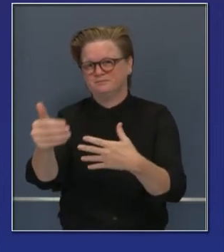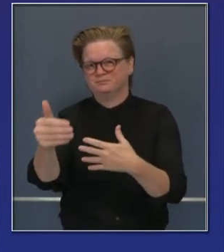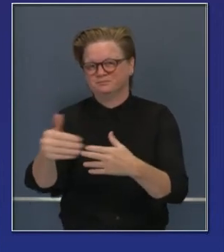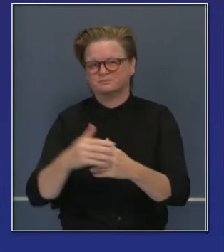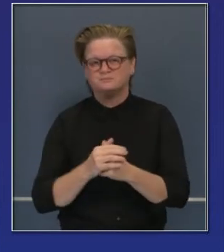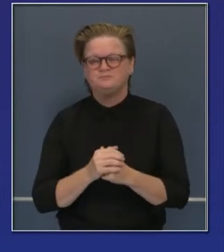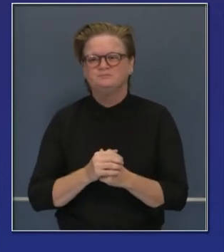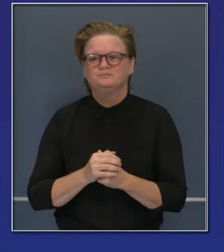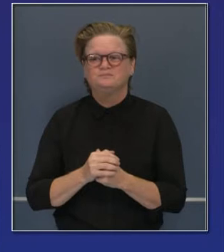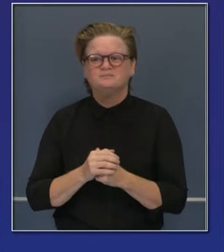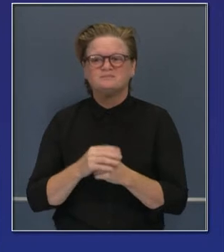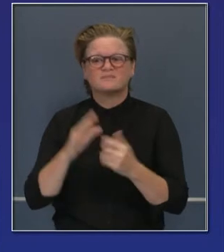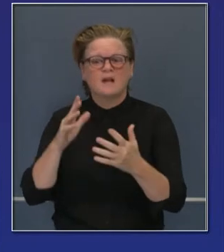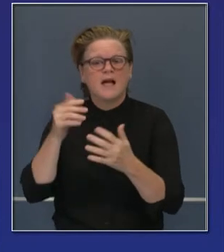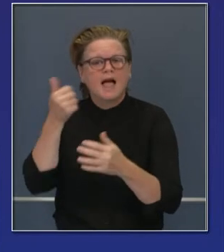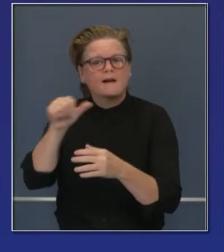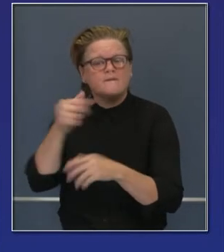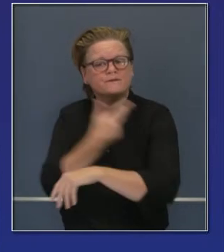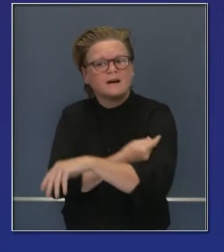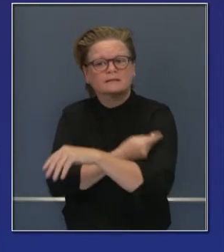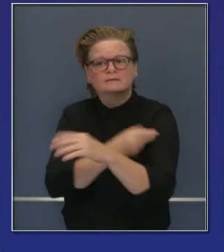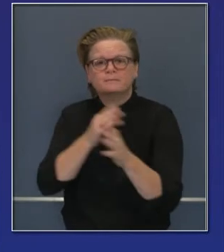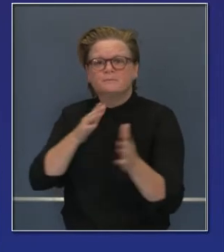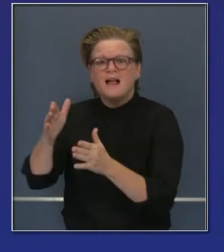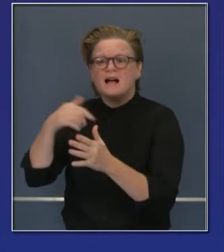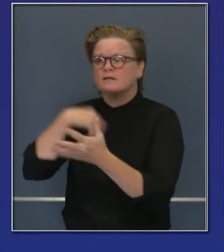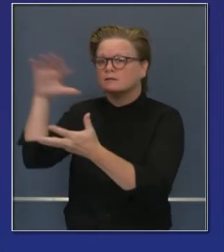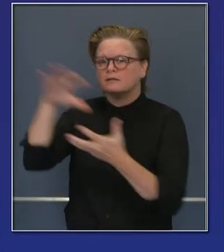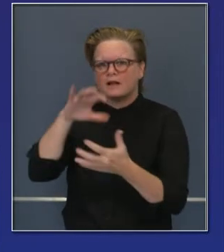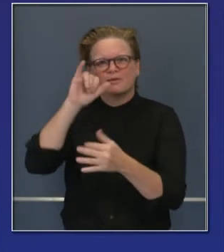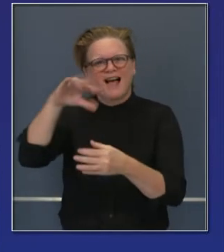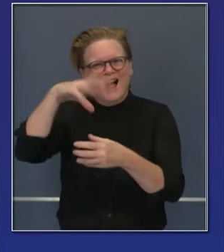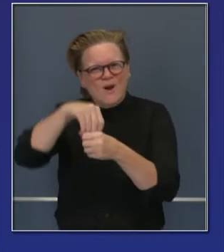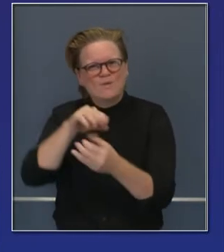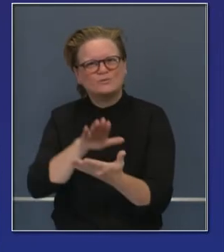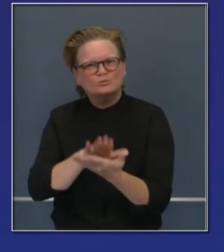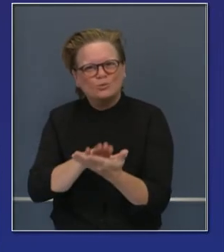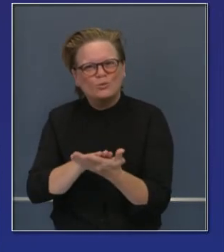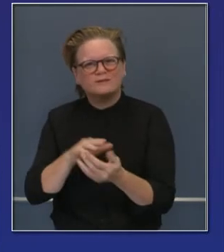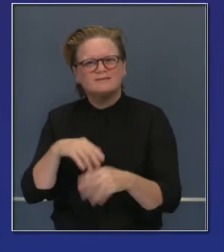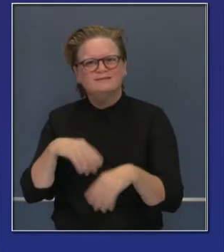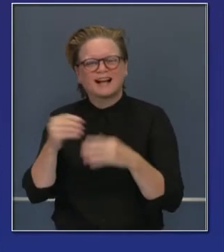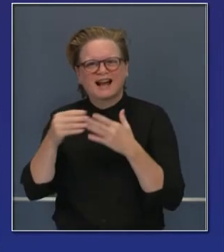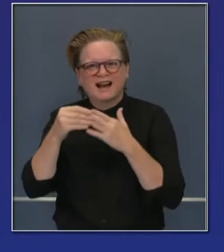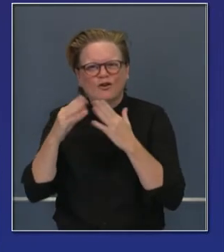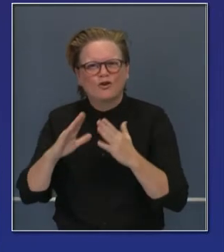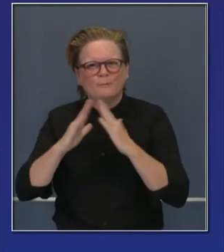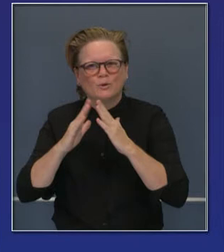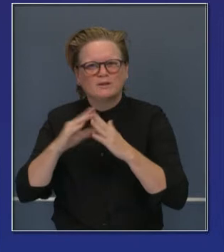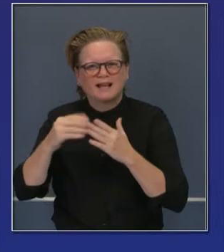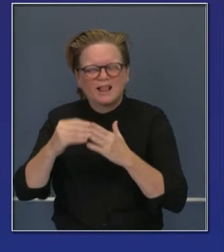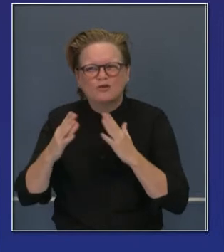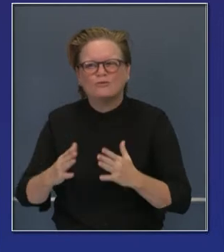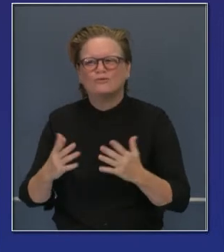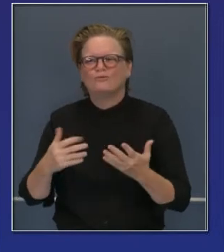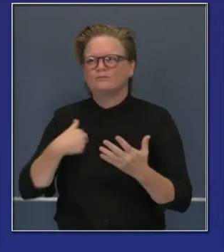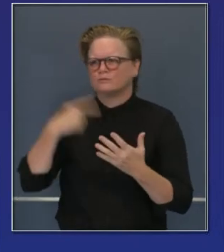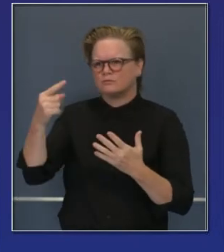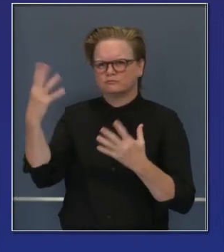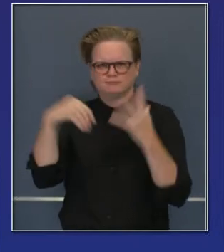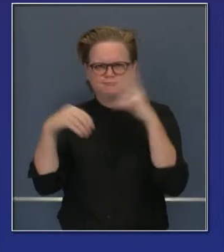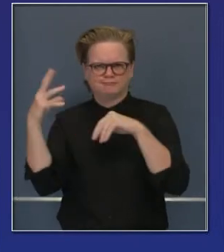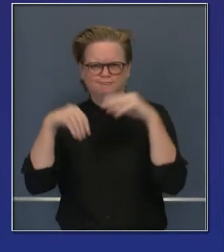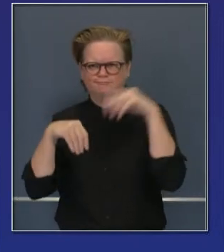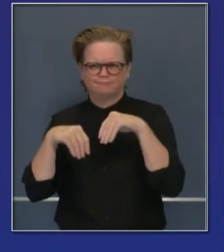escolares, comunitarios, cualquier plan de vacunas también requiere las prioridades. Y en estas